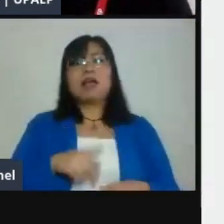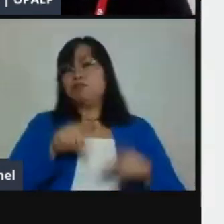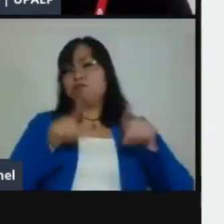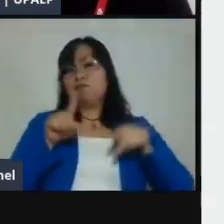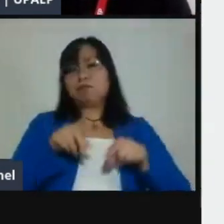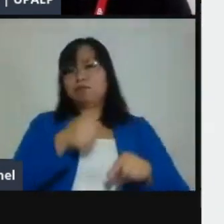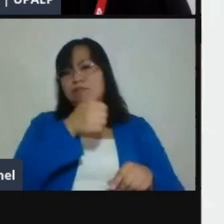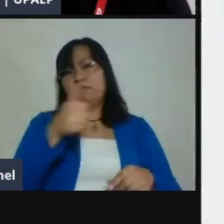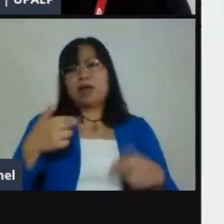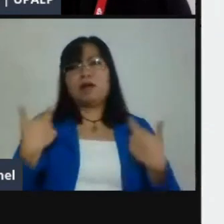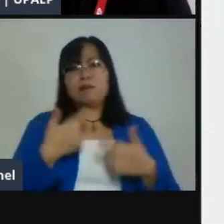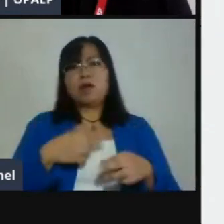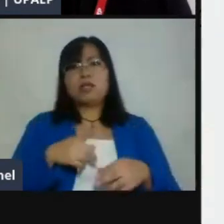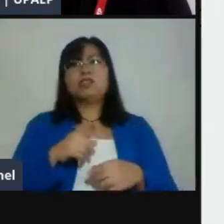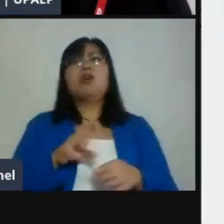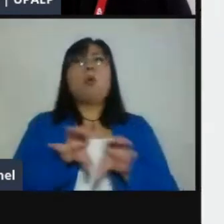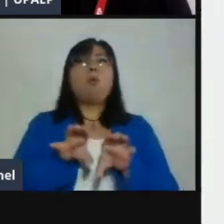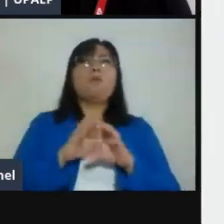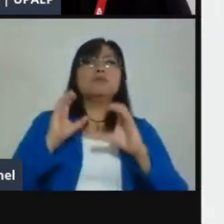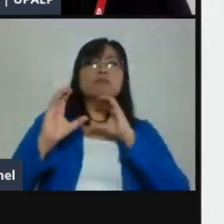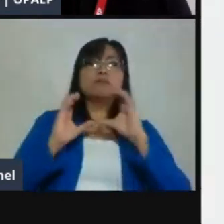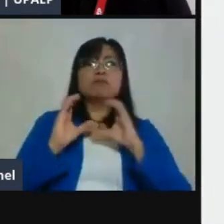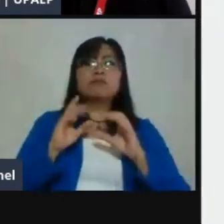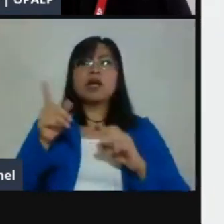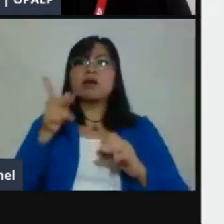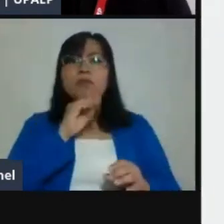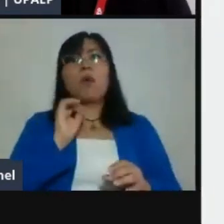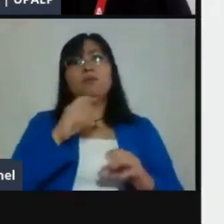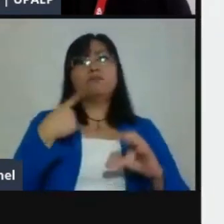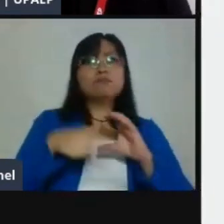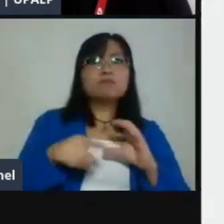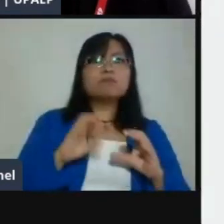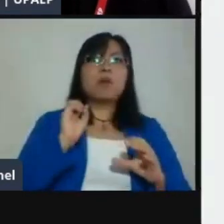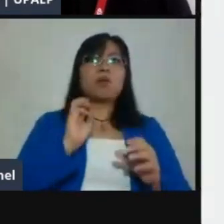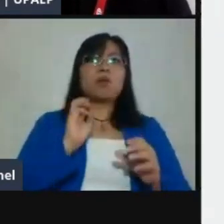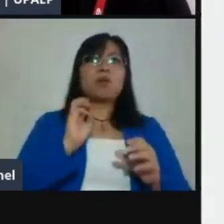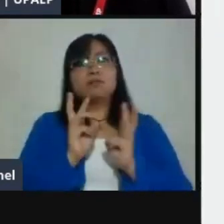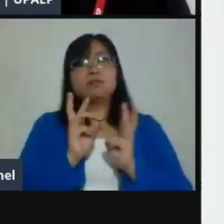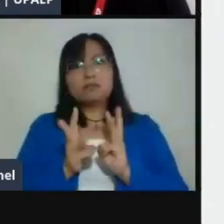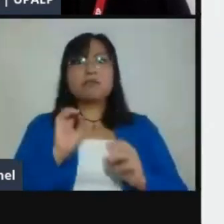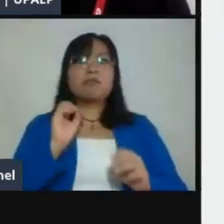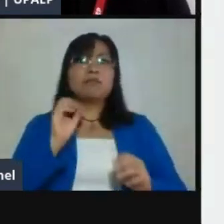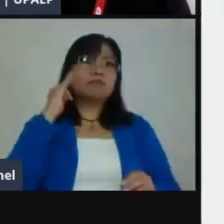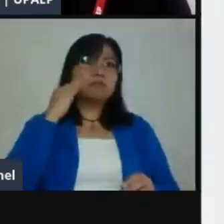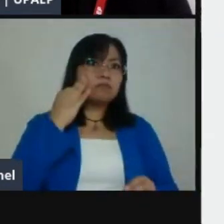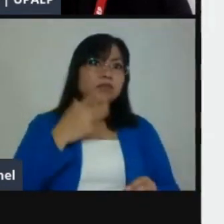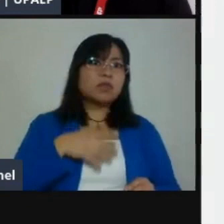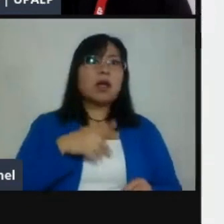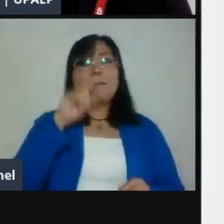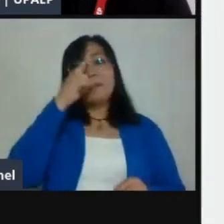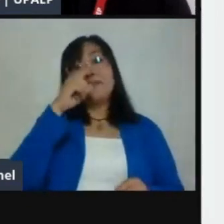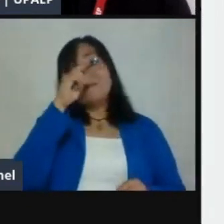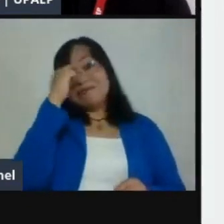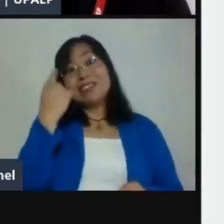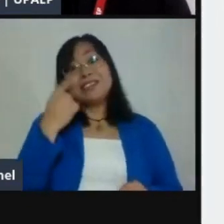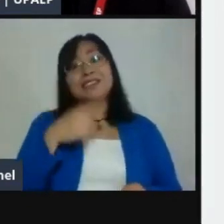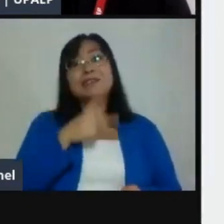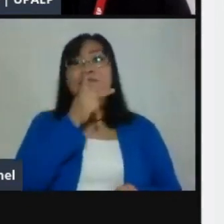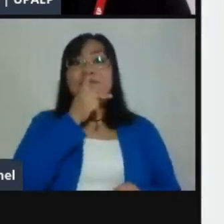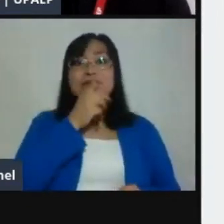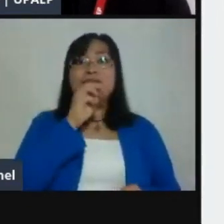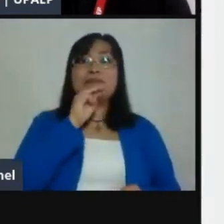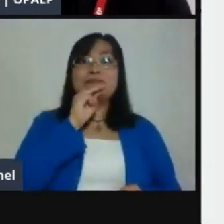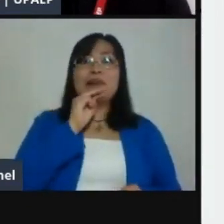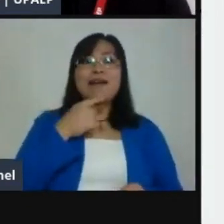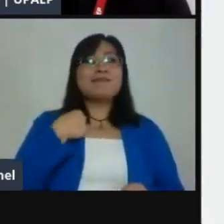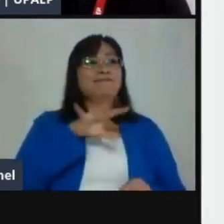en la página de tus redes sociales. Pero para que ahí puedan encontrar los papás fácilmente. Y lo bueno